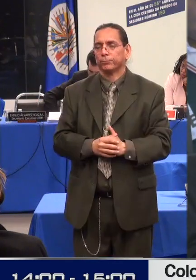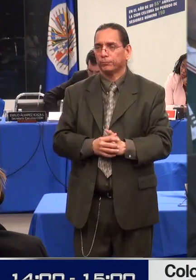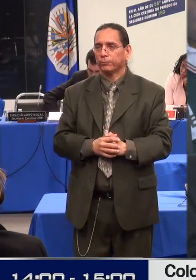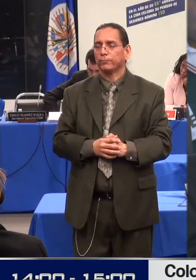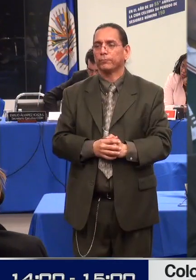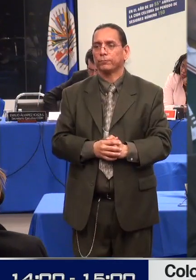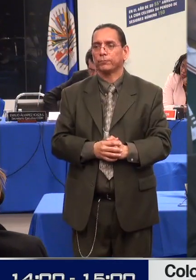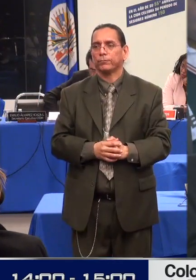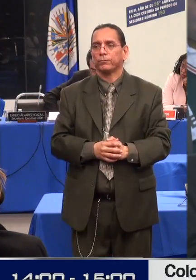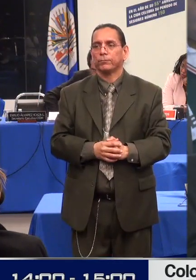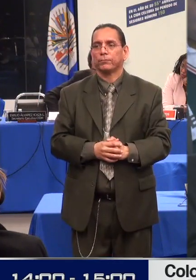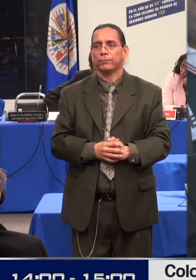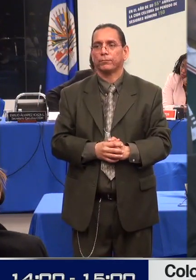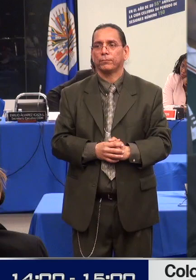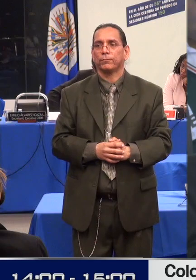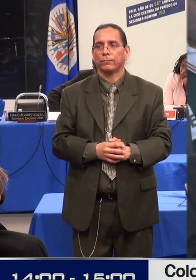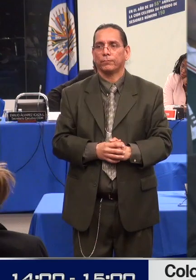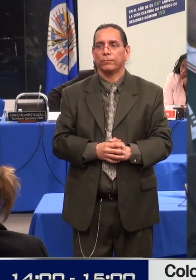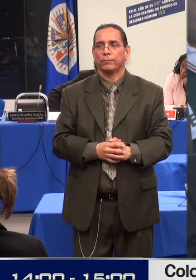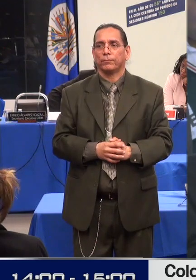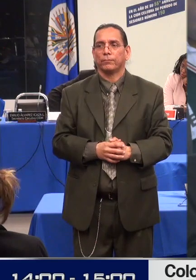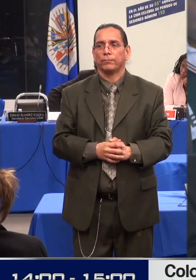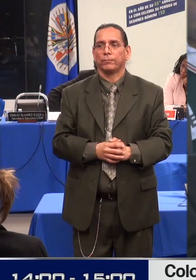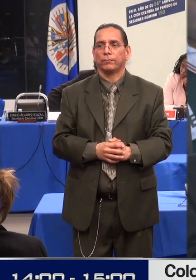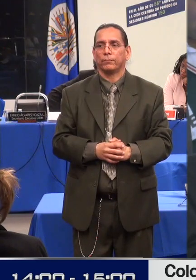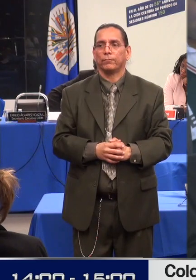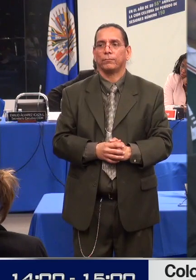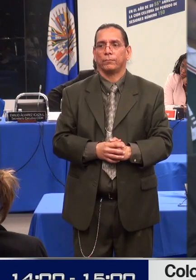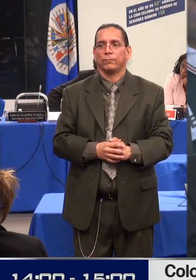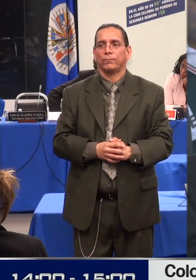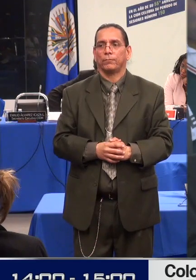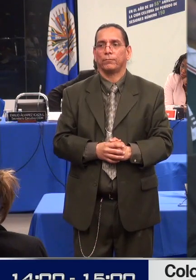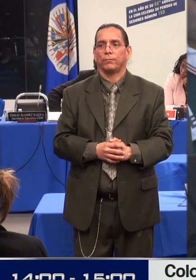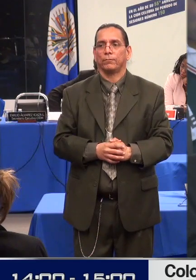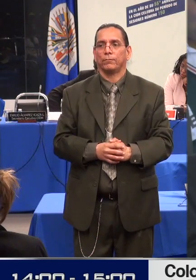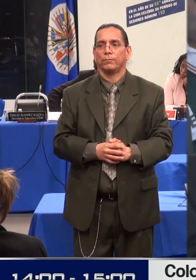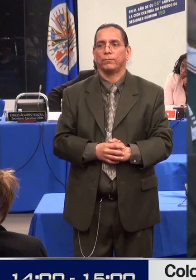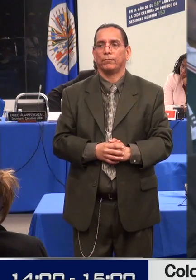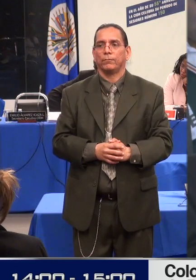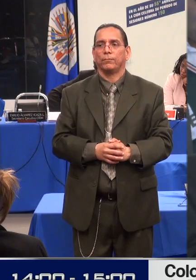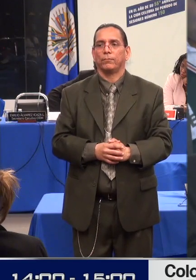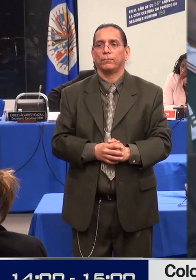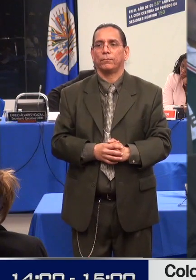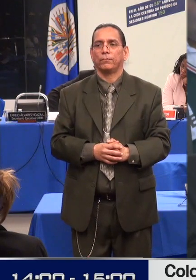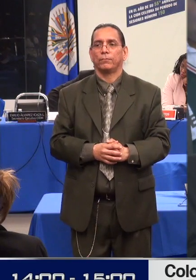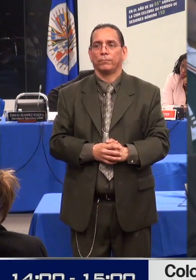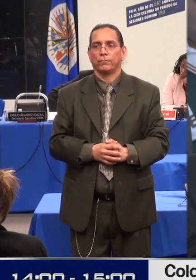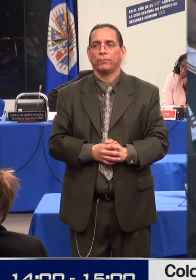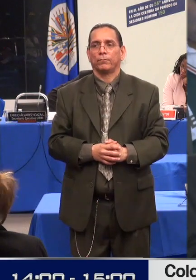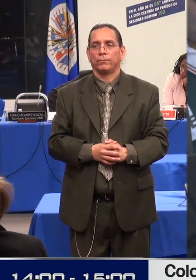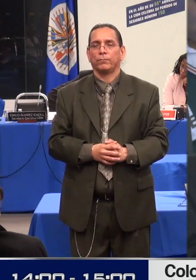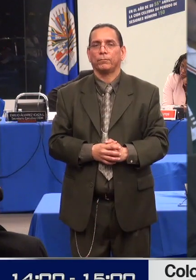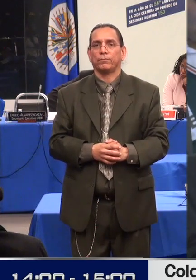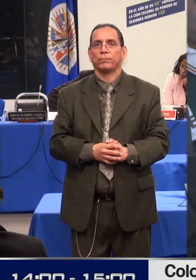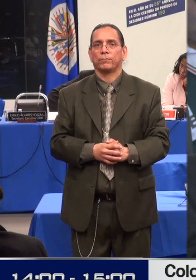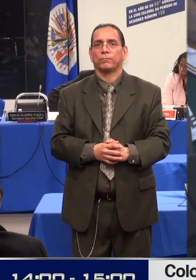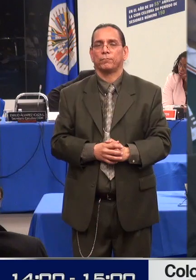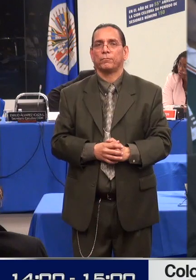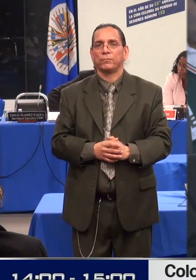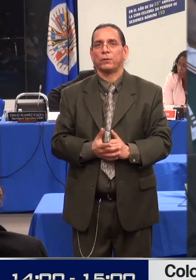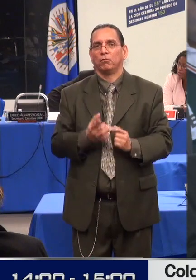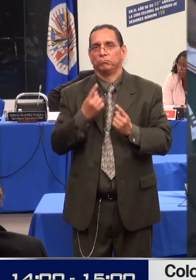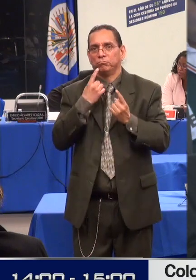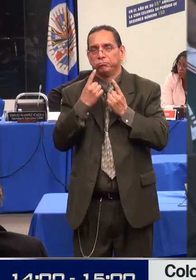y más. Y además nos hablan como niños y niñas pequeños y siempre hablan con